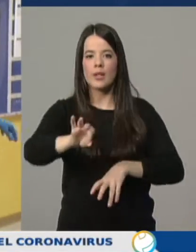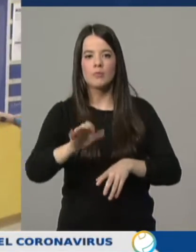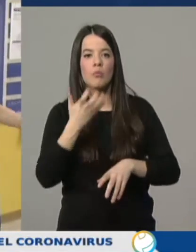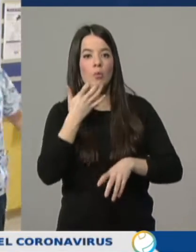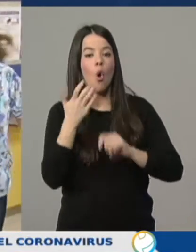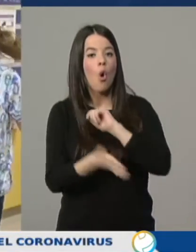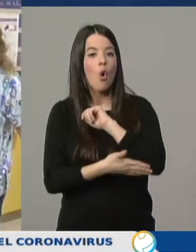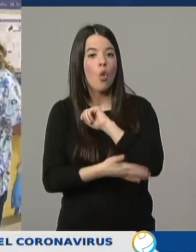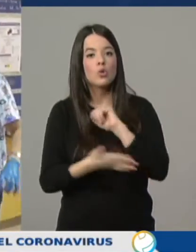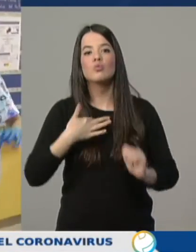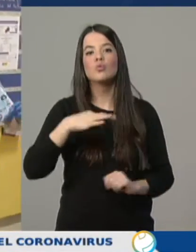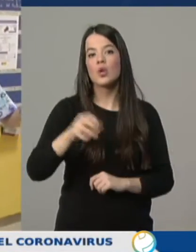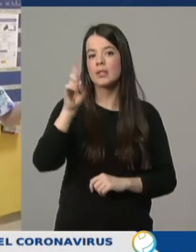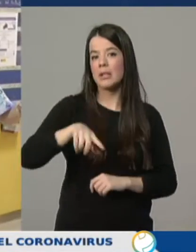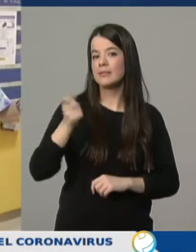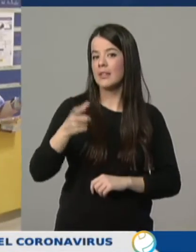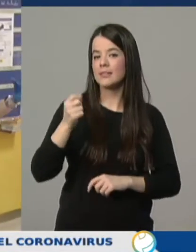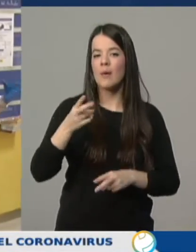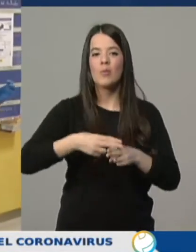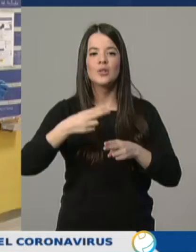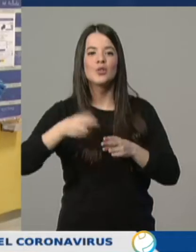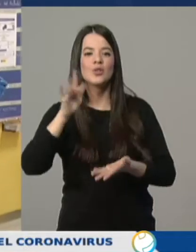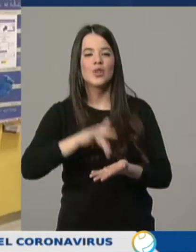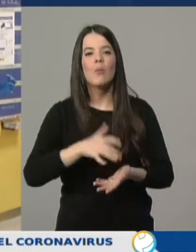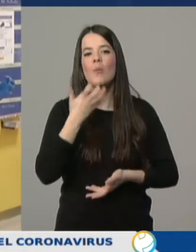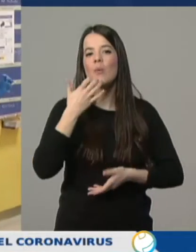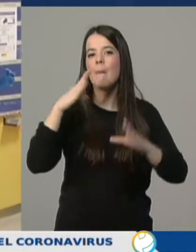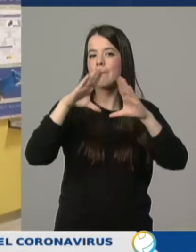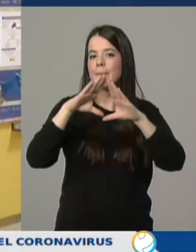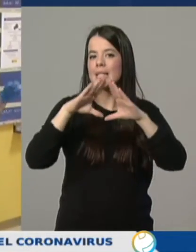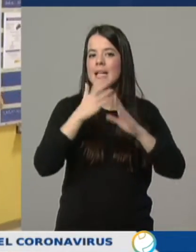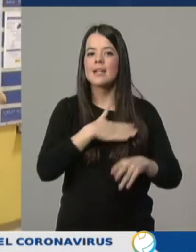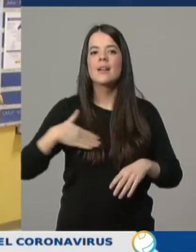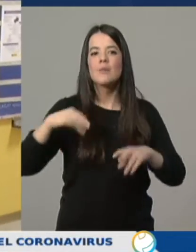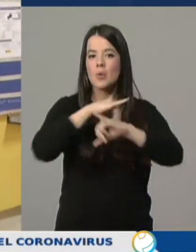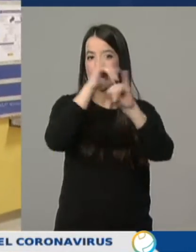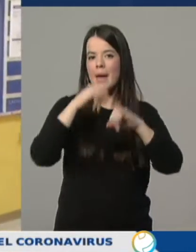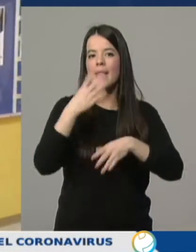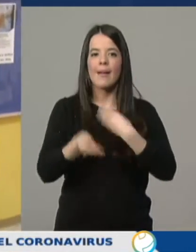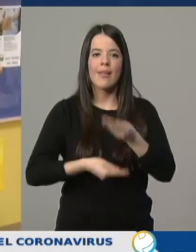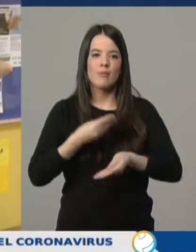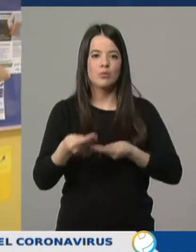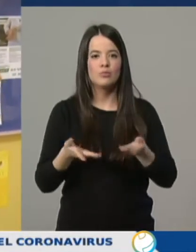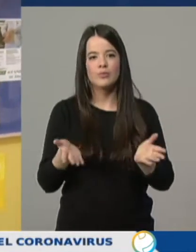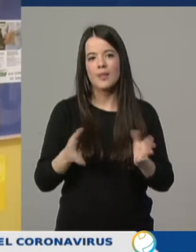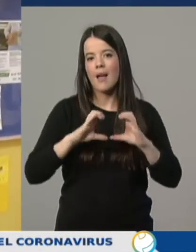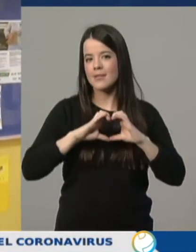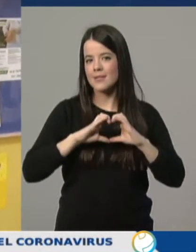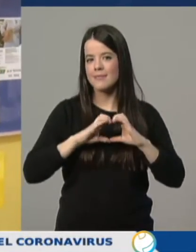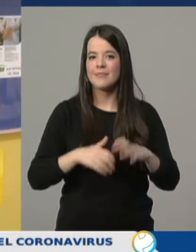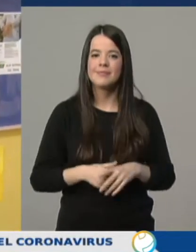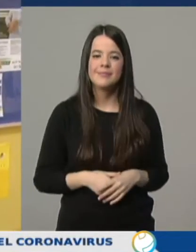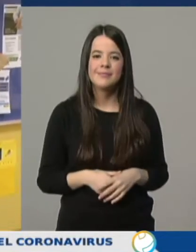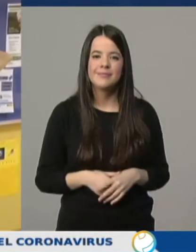que lo hacen mucho los políticos. O cuando estamos, por ejemplo, en misa y nos queremos dar la paz, pues hacemos así. Y así,